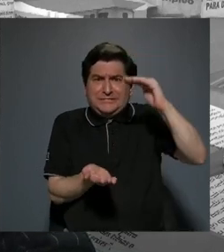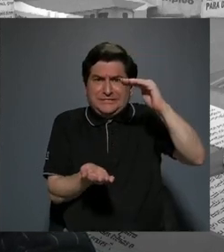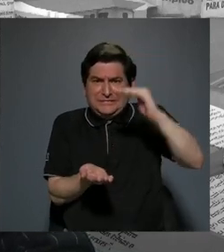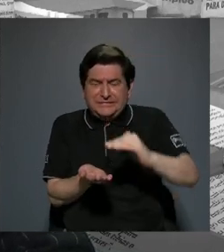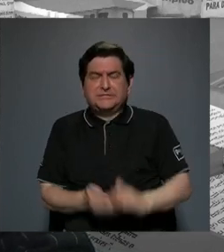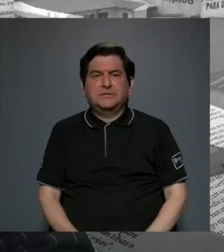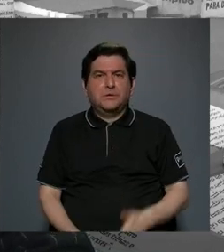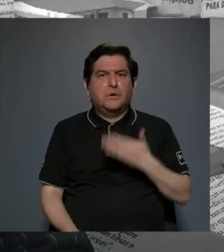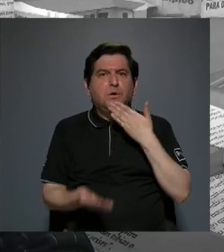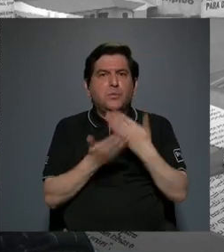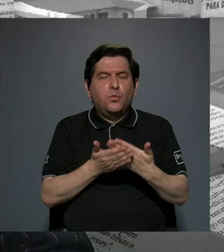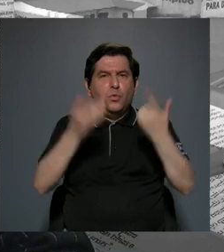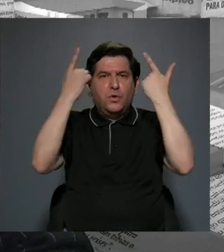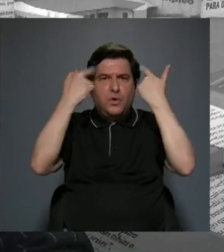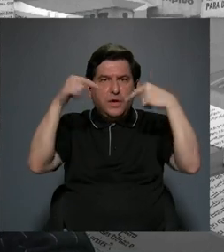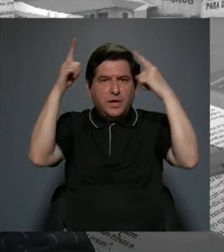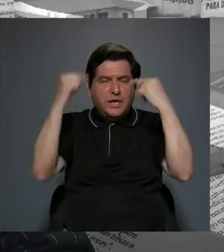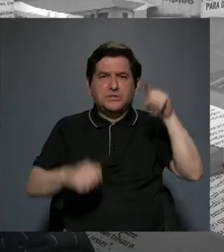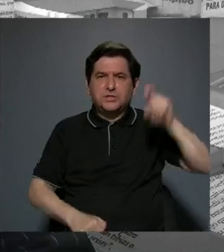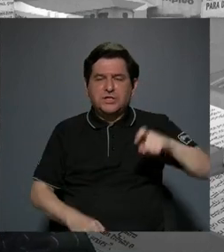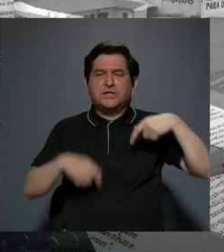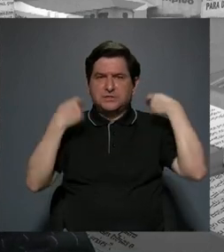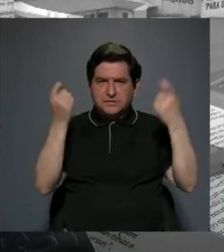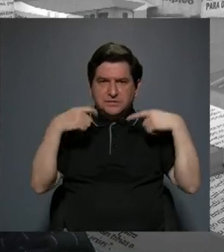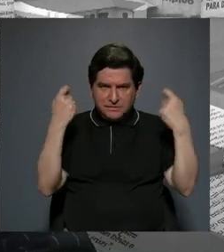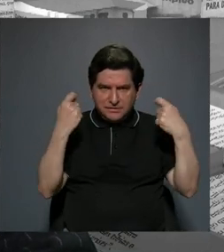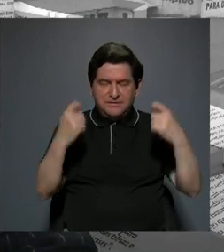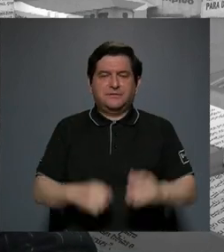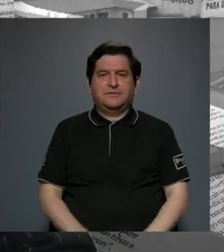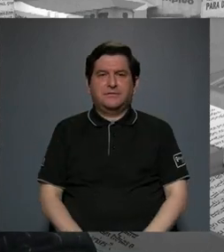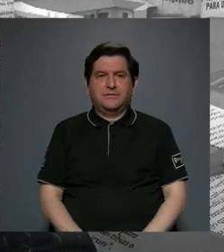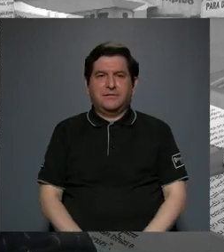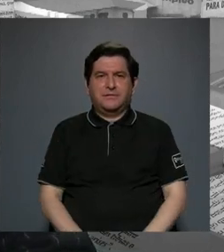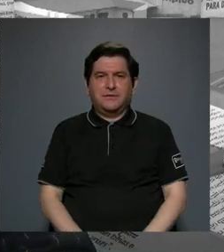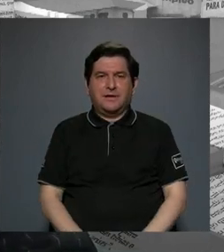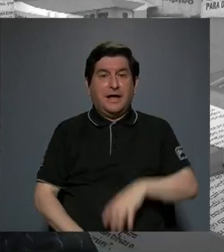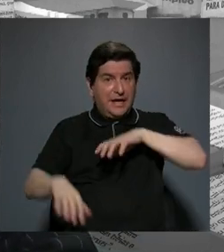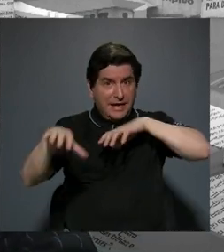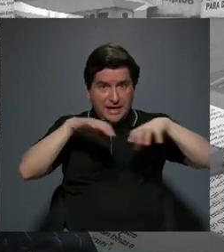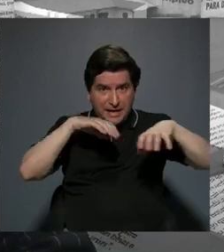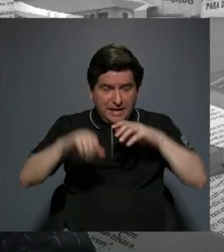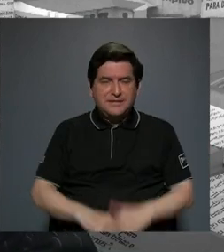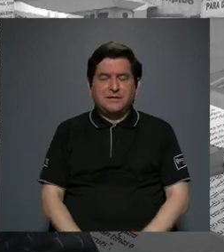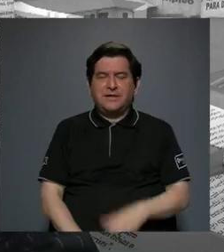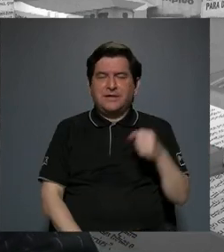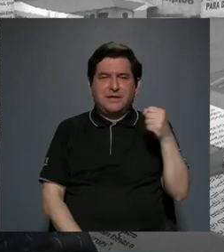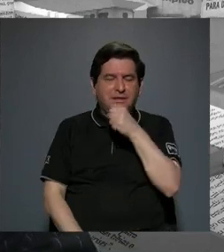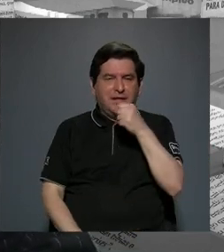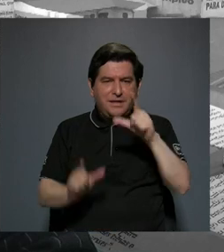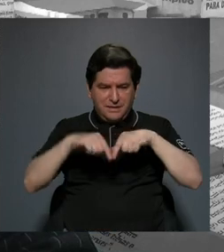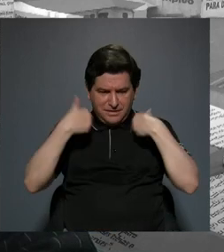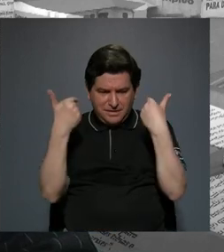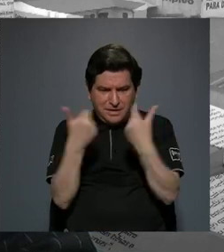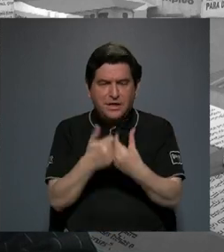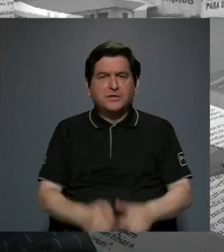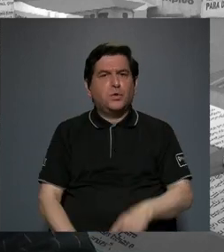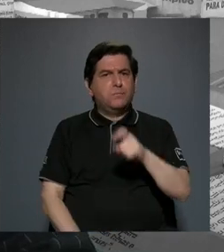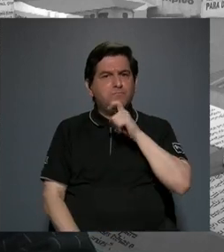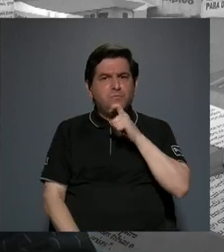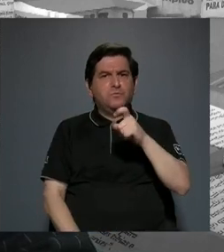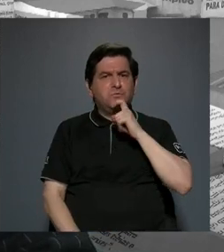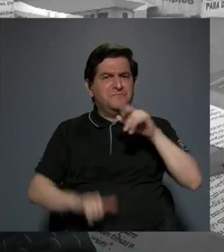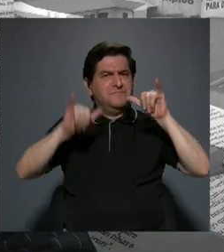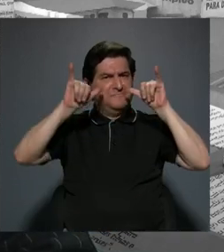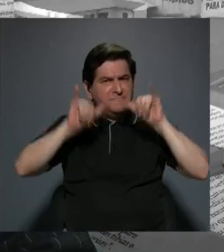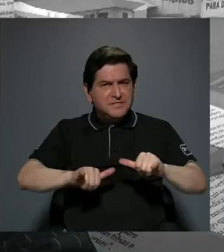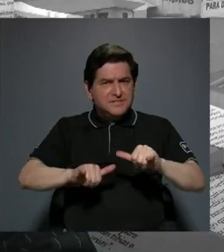es una buena hazaña que se debe celebrar. Existen empresas como la del canto coral, que son difíciles de